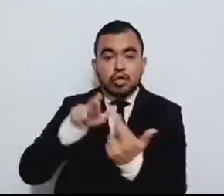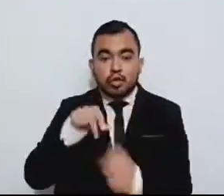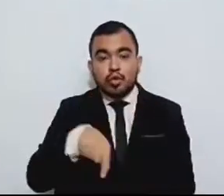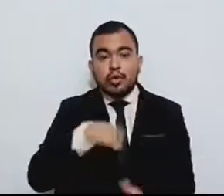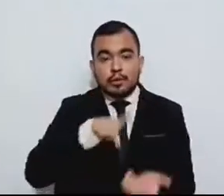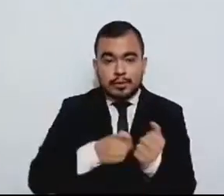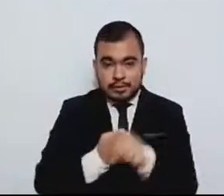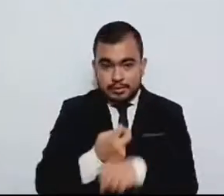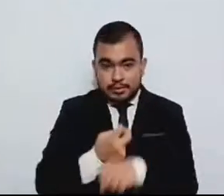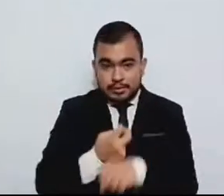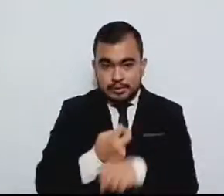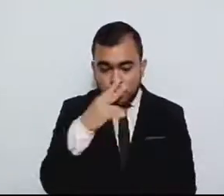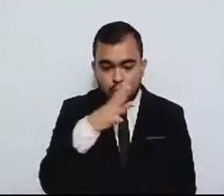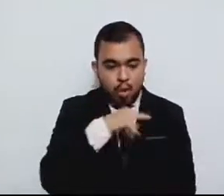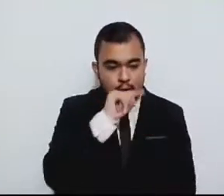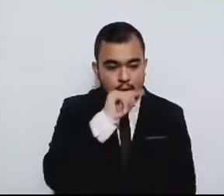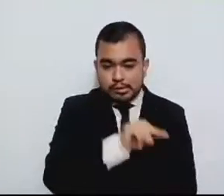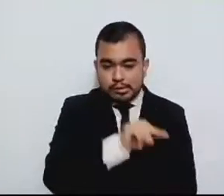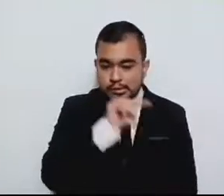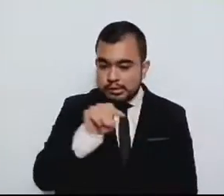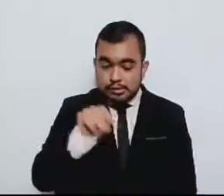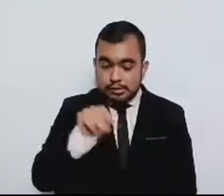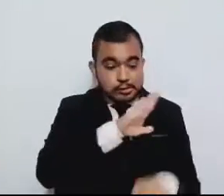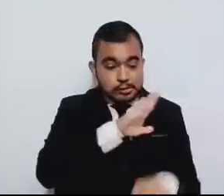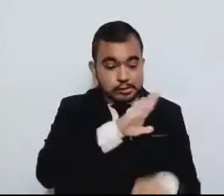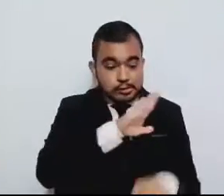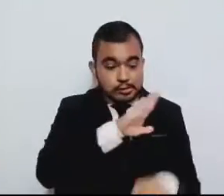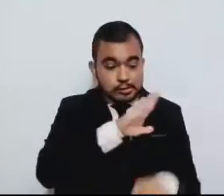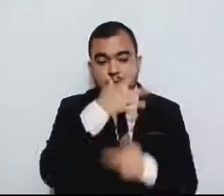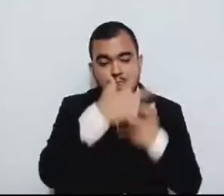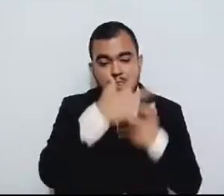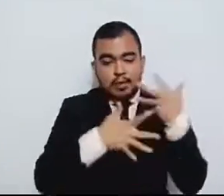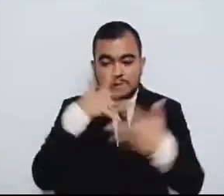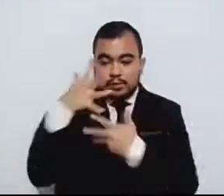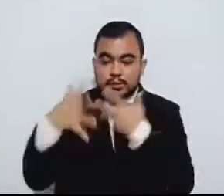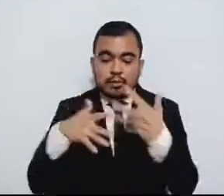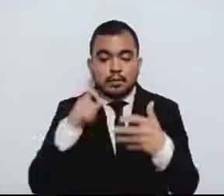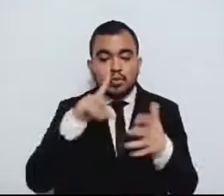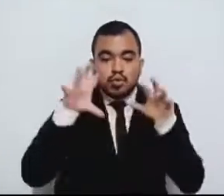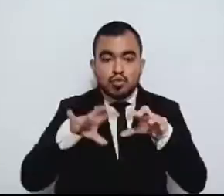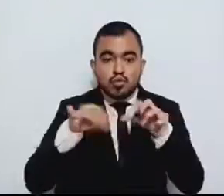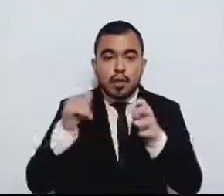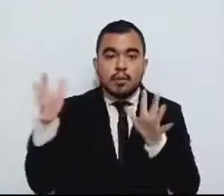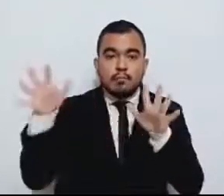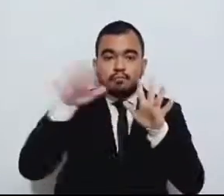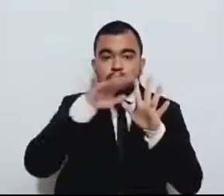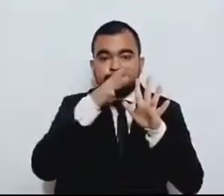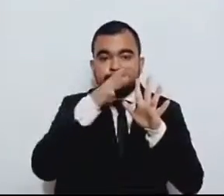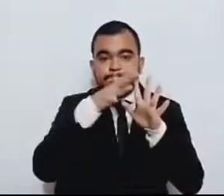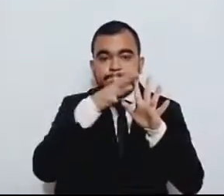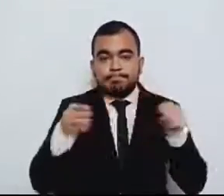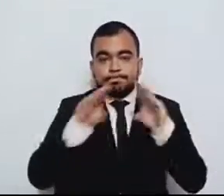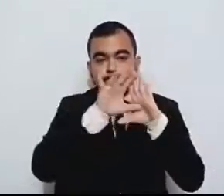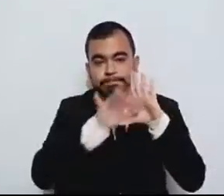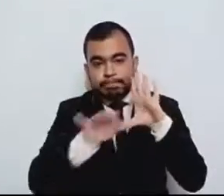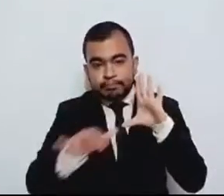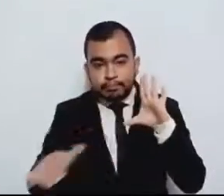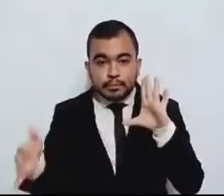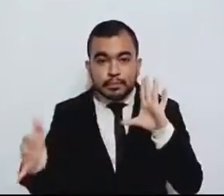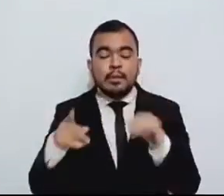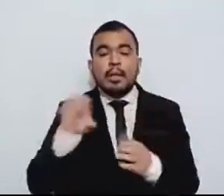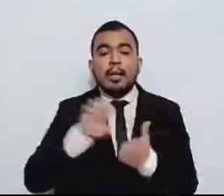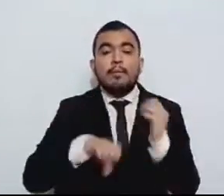ante la afectación de lluvias y deslaves. Entre ellas, se puede destacar a los municipios de Catepec, Tlanepantla,